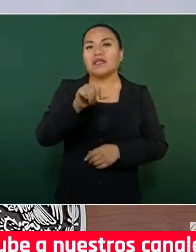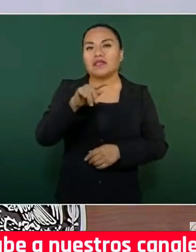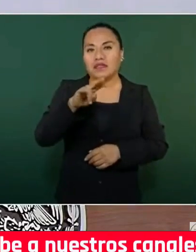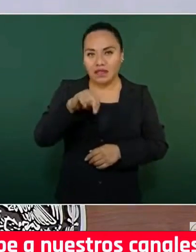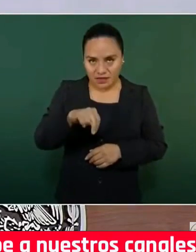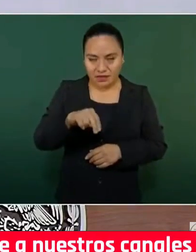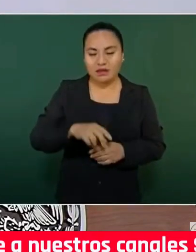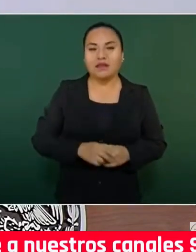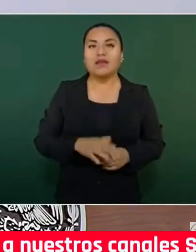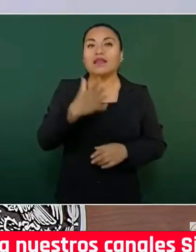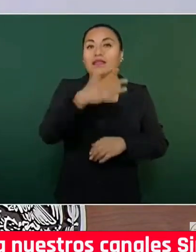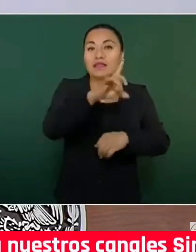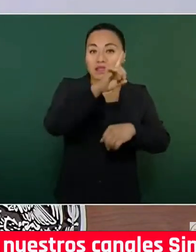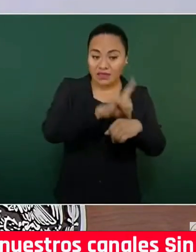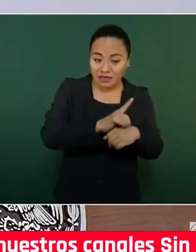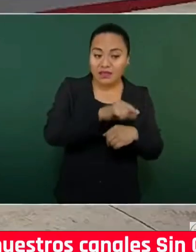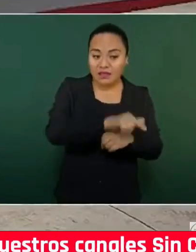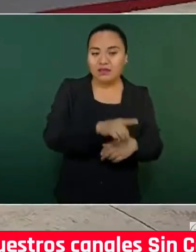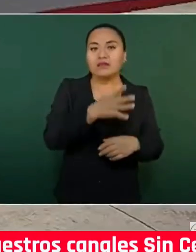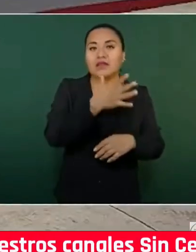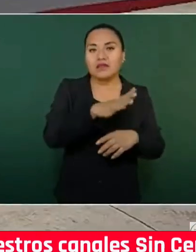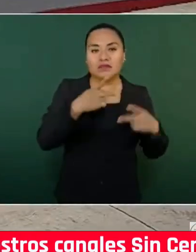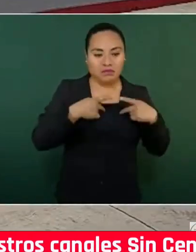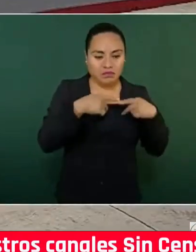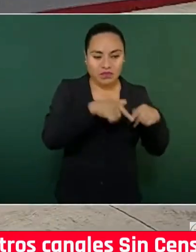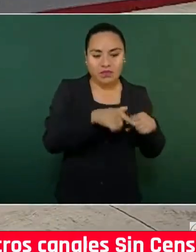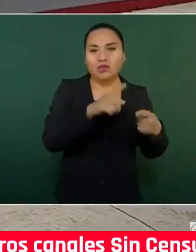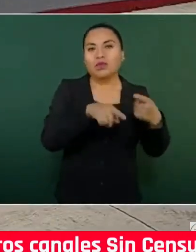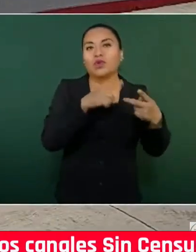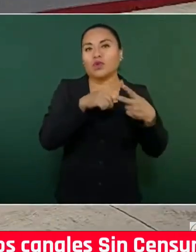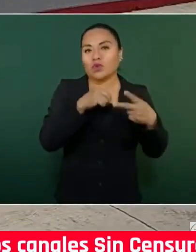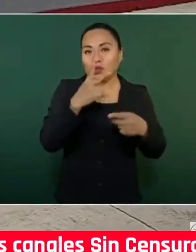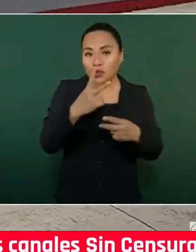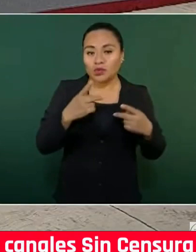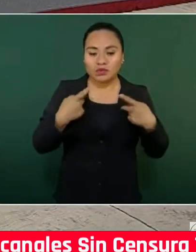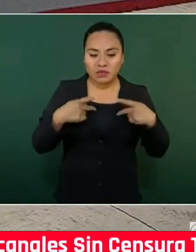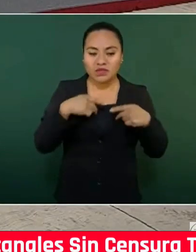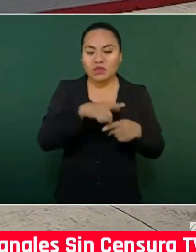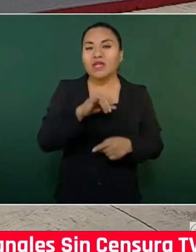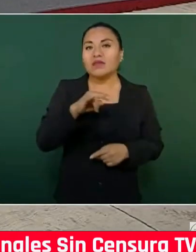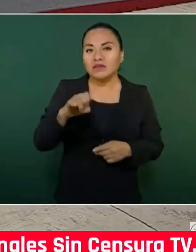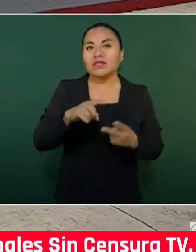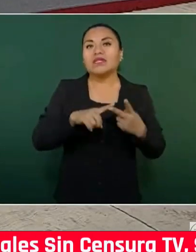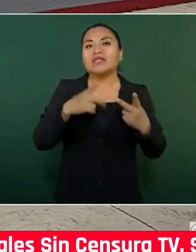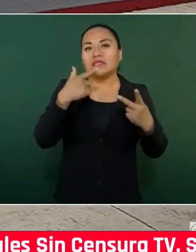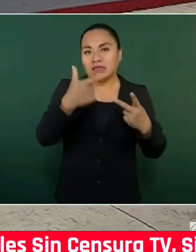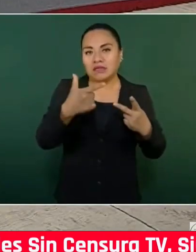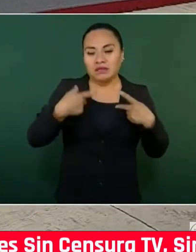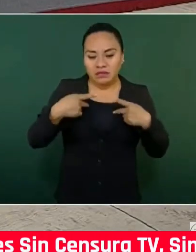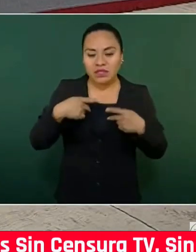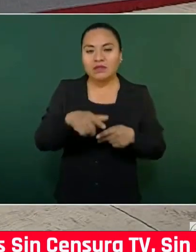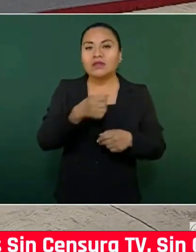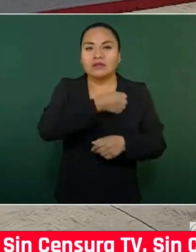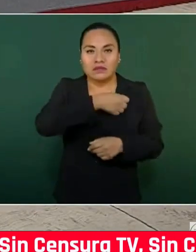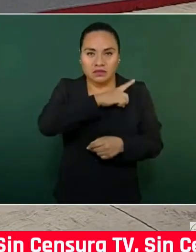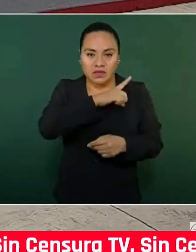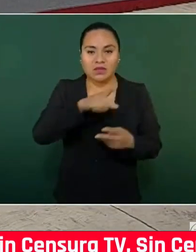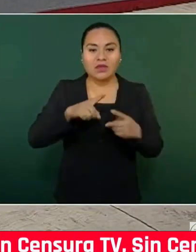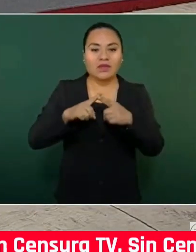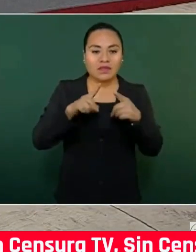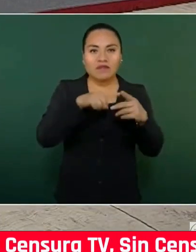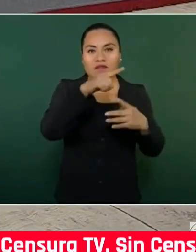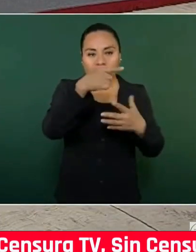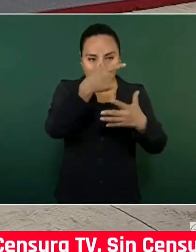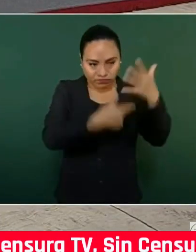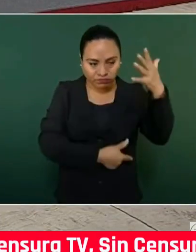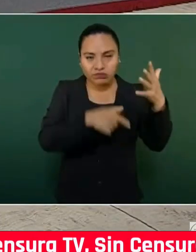Igualmente, 10 elementos de nosotros, 2 del Instituto del Seguro Social, 7 de Salud. Y estos son los medios a emplear.